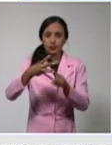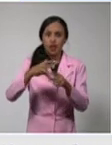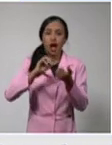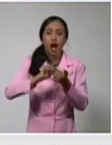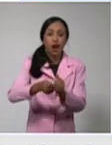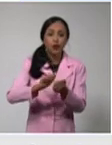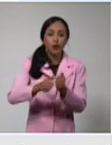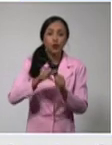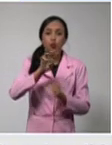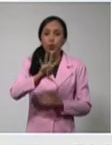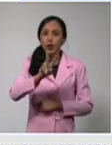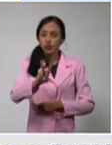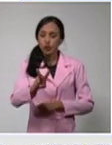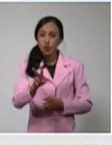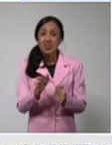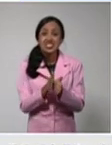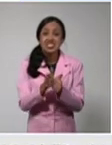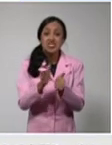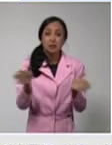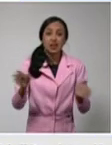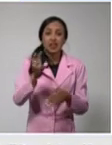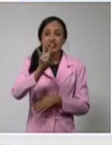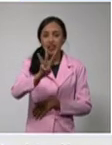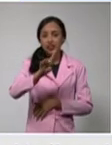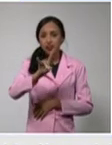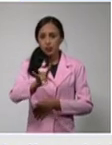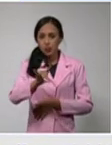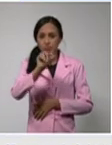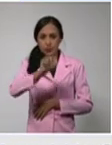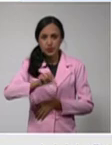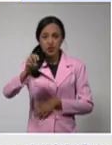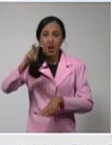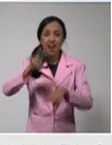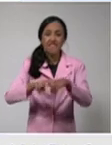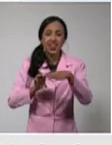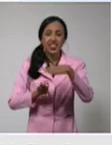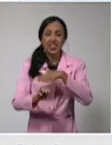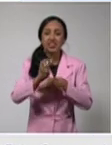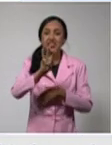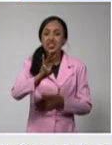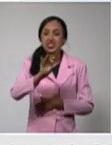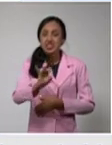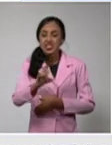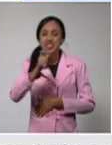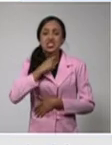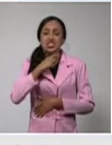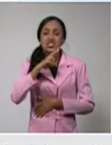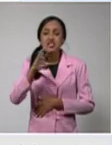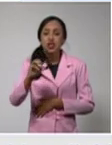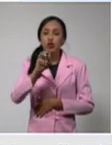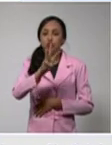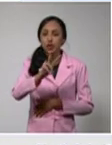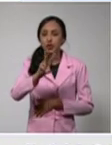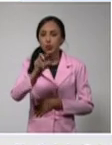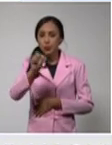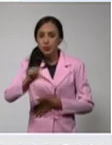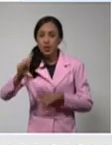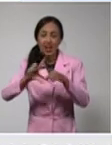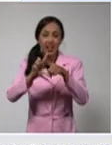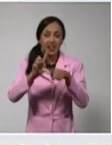San Miguel del Padrón, 39. Habana del Este, 37. Cerro, 32. Regla, 29.